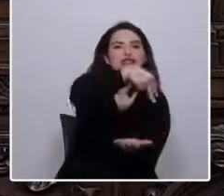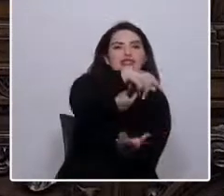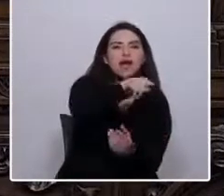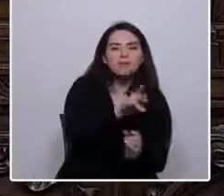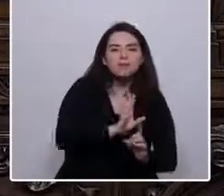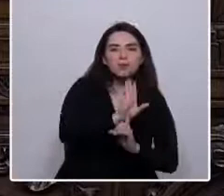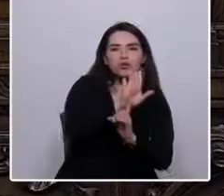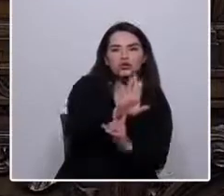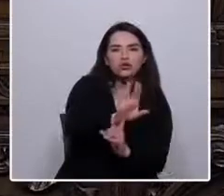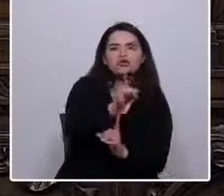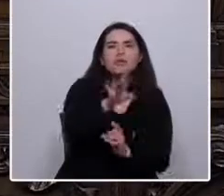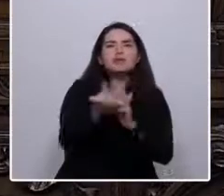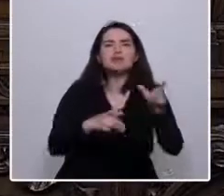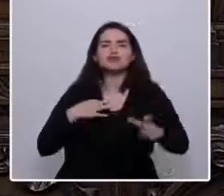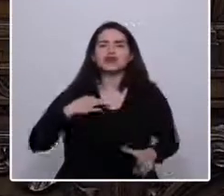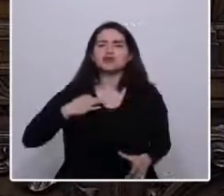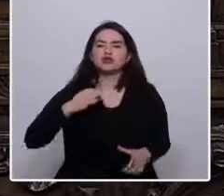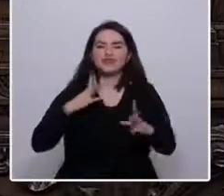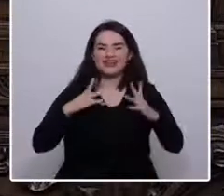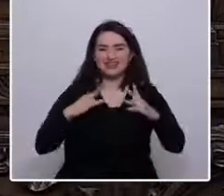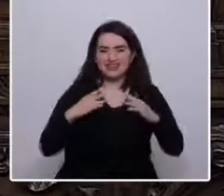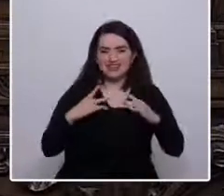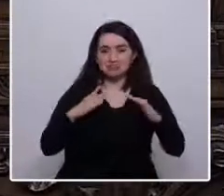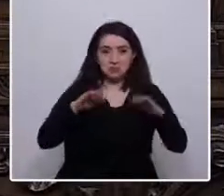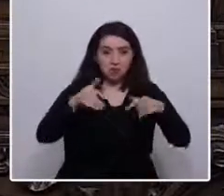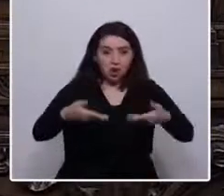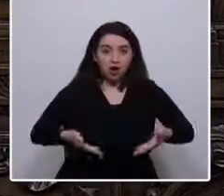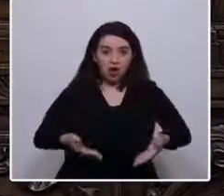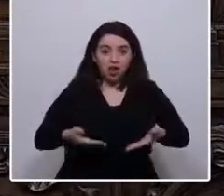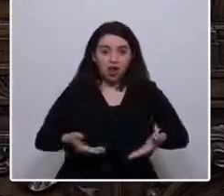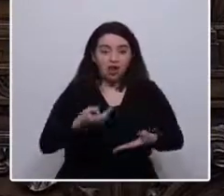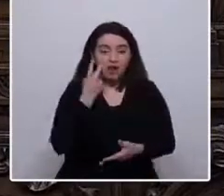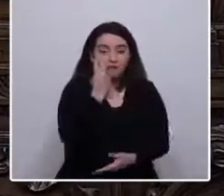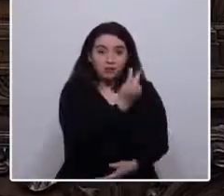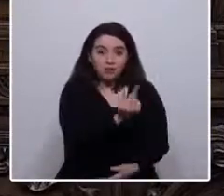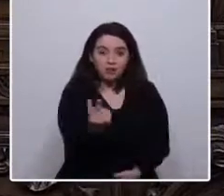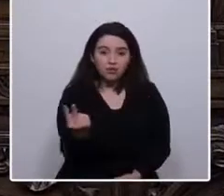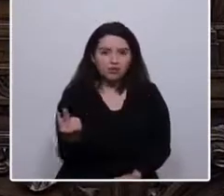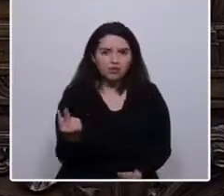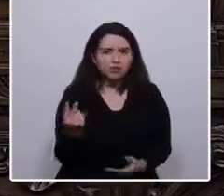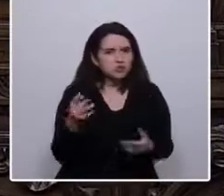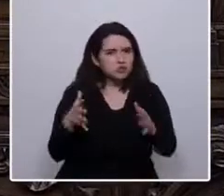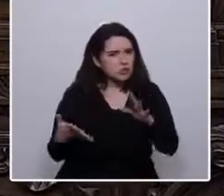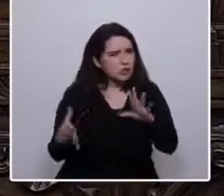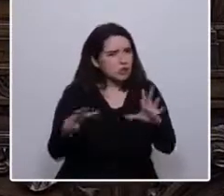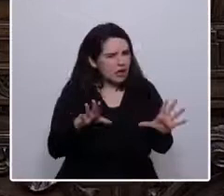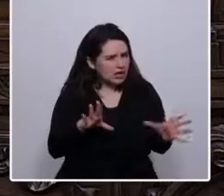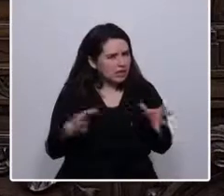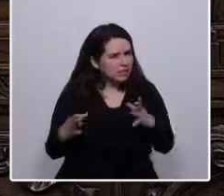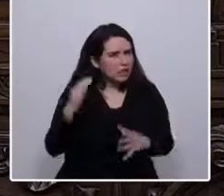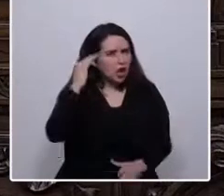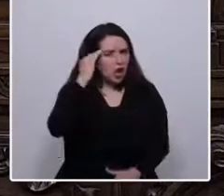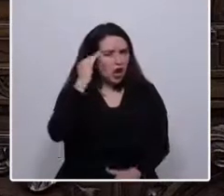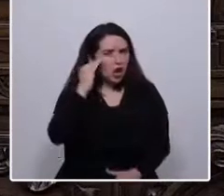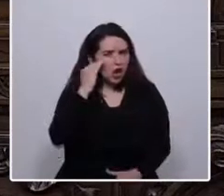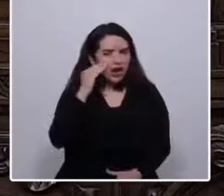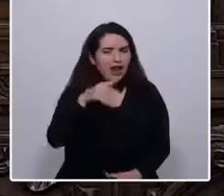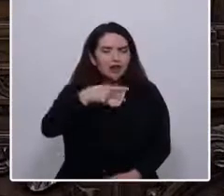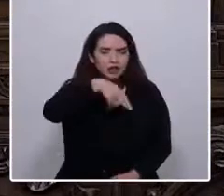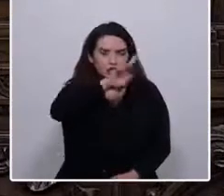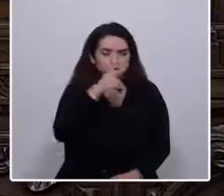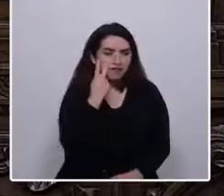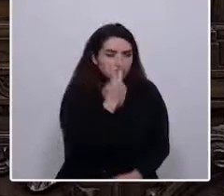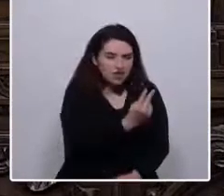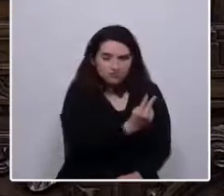ciudadanos felices, tal como lo vemos hoy día habitualmente en lo que supuestamente pasa en Corea del Norte. Y lo que encontré, sin